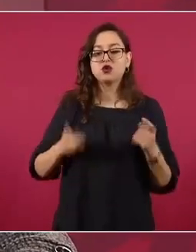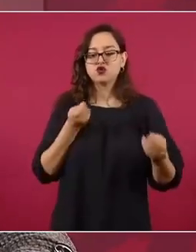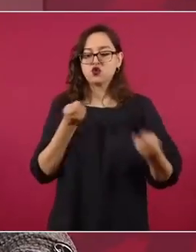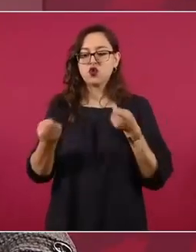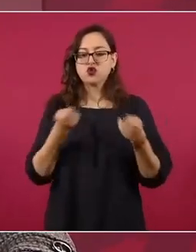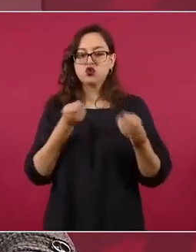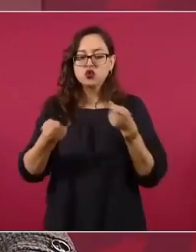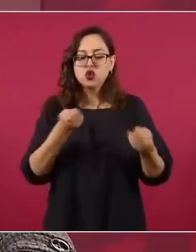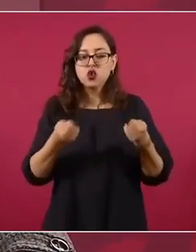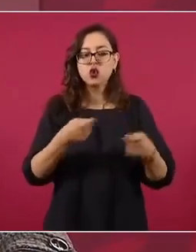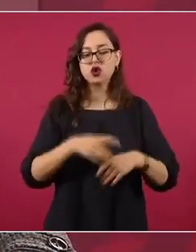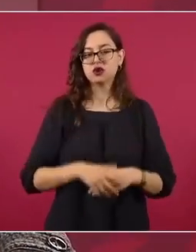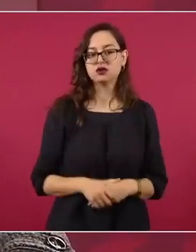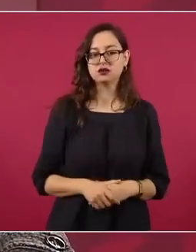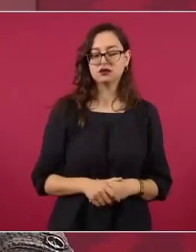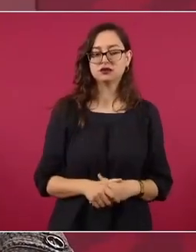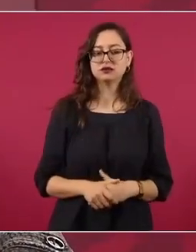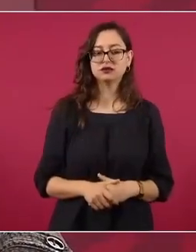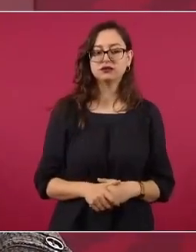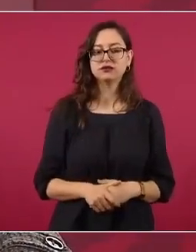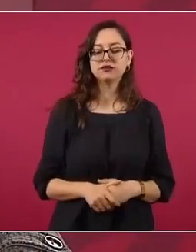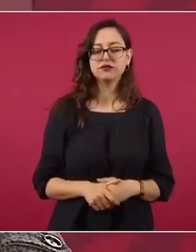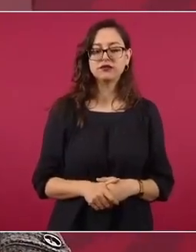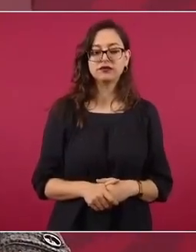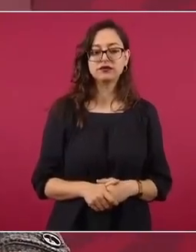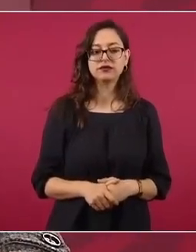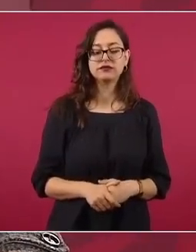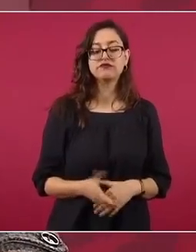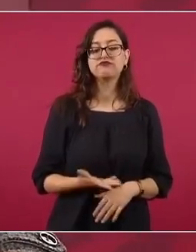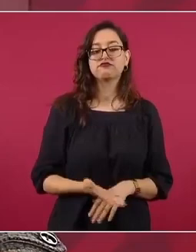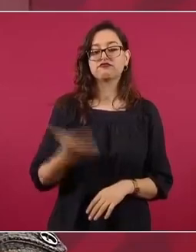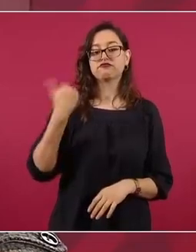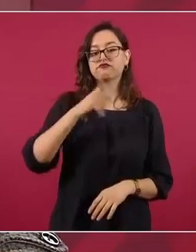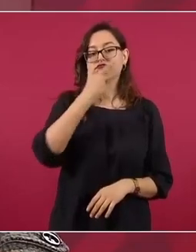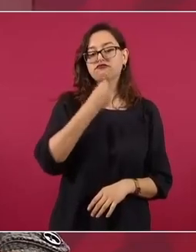el gobierno, decía Tolstoy,